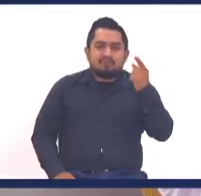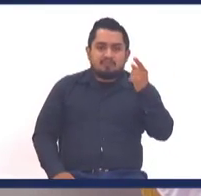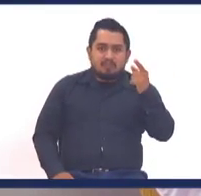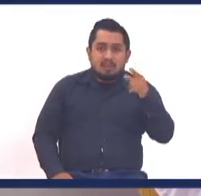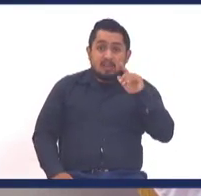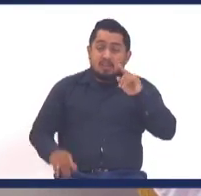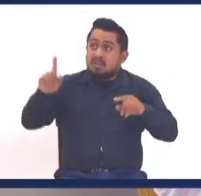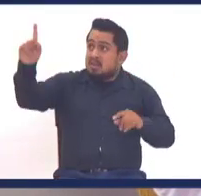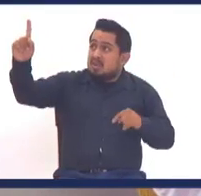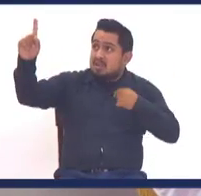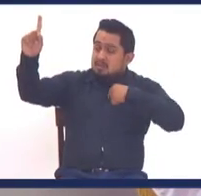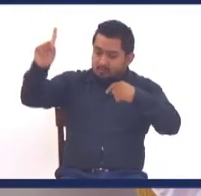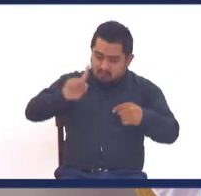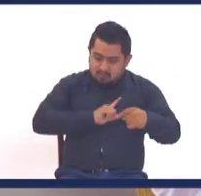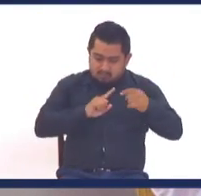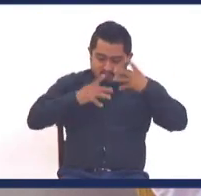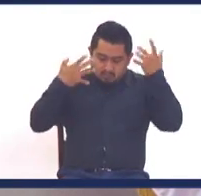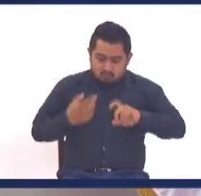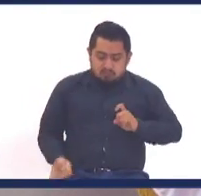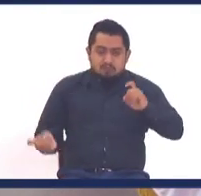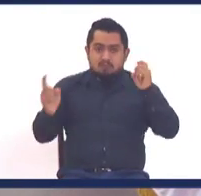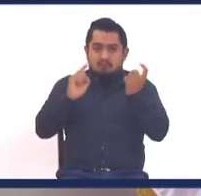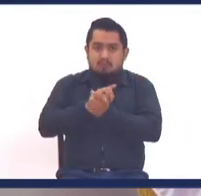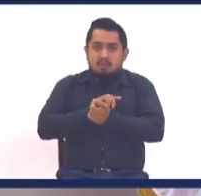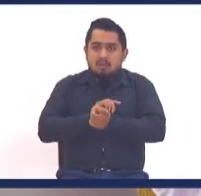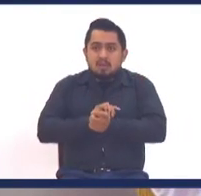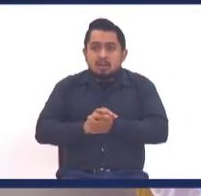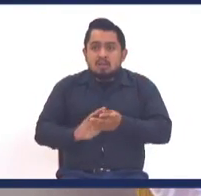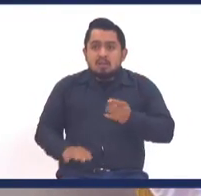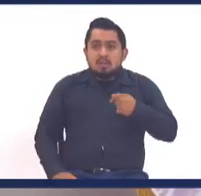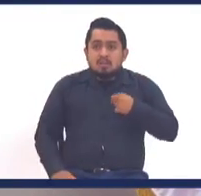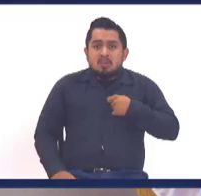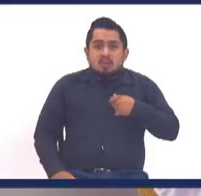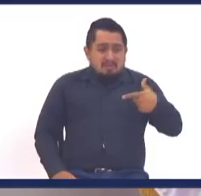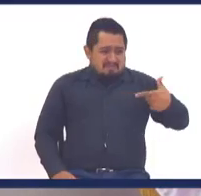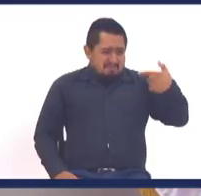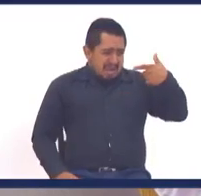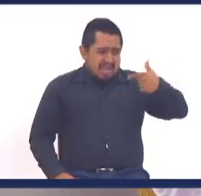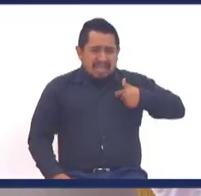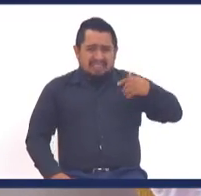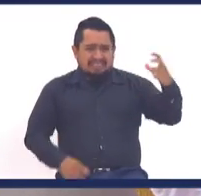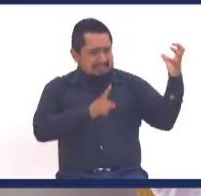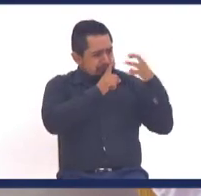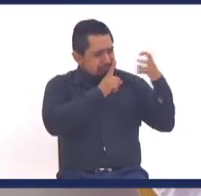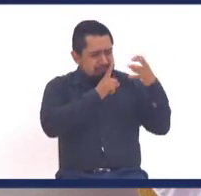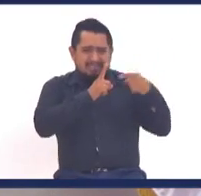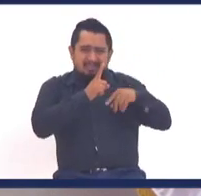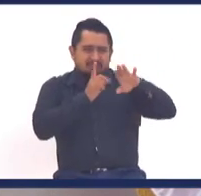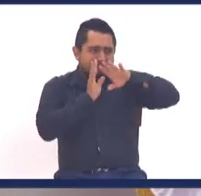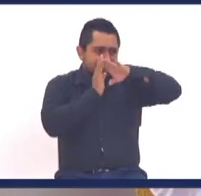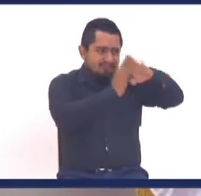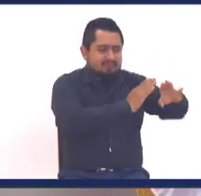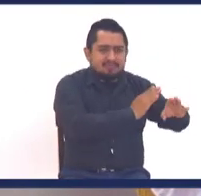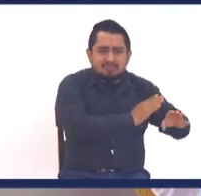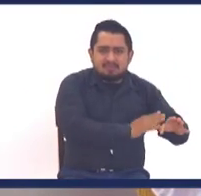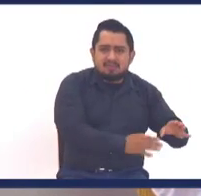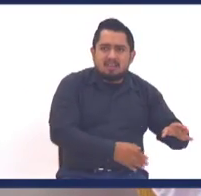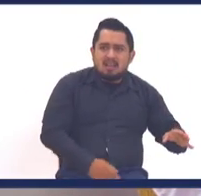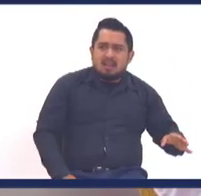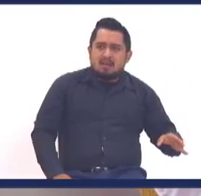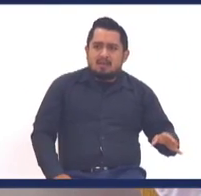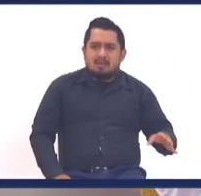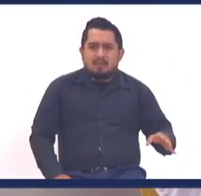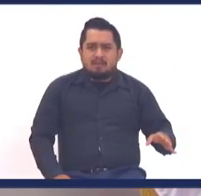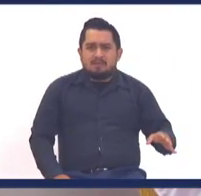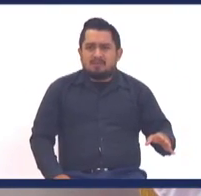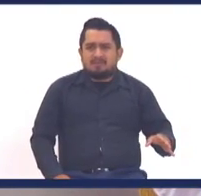Dios cuando te vivifica dejas de respirar las amenazas de muerte que antes sentías y las amenazas